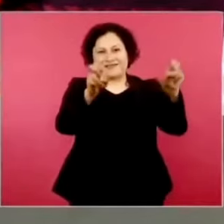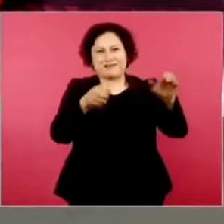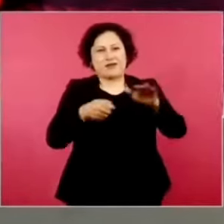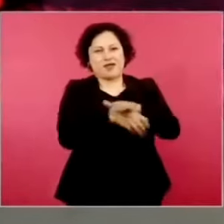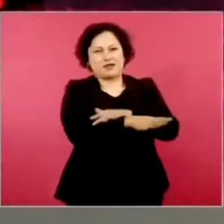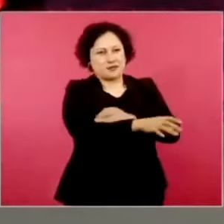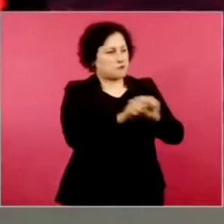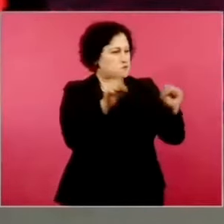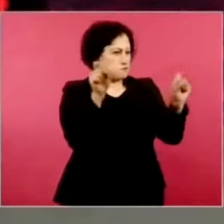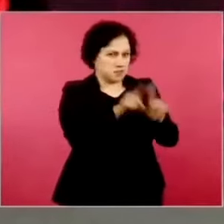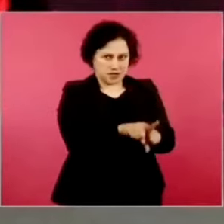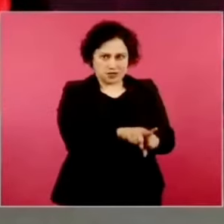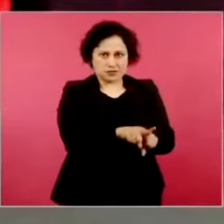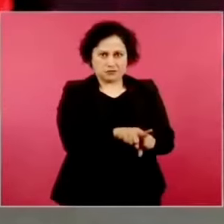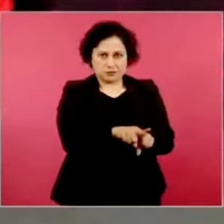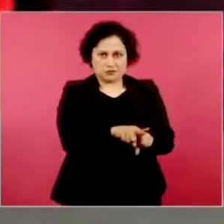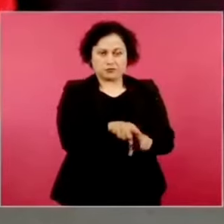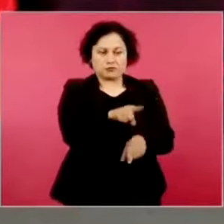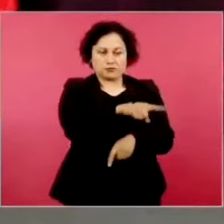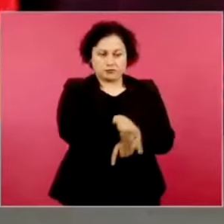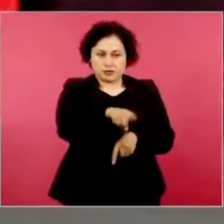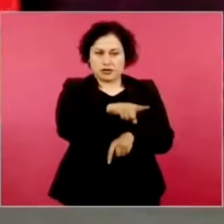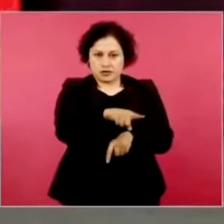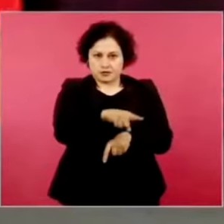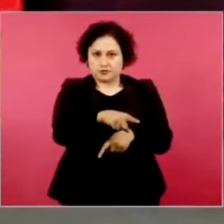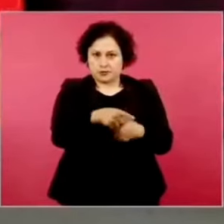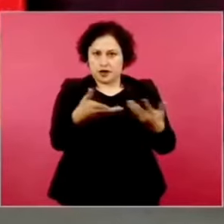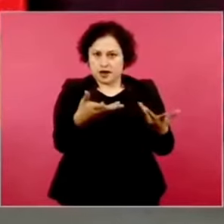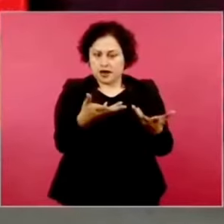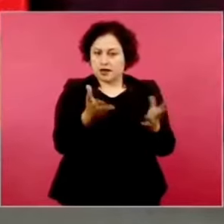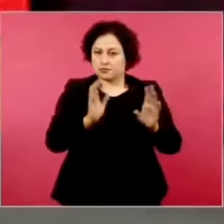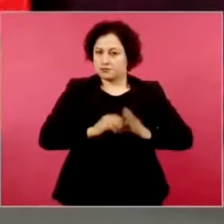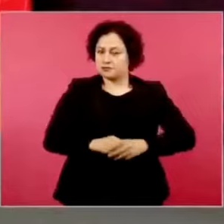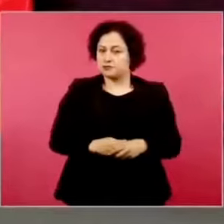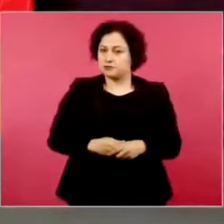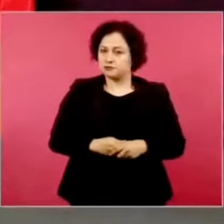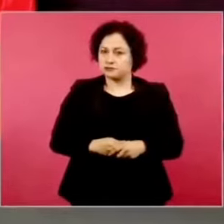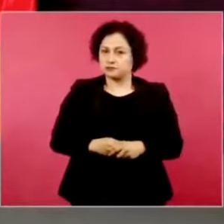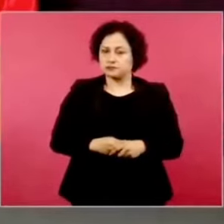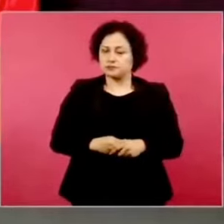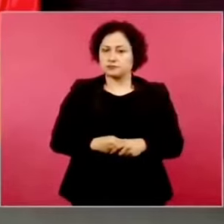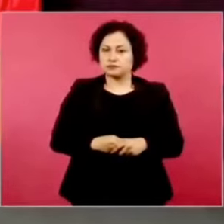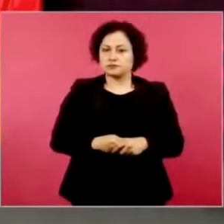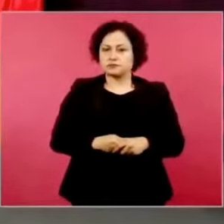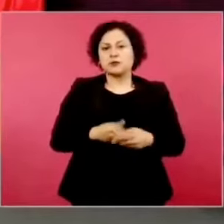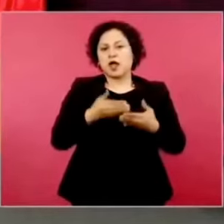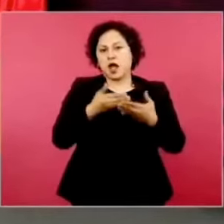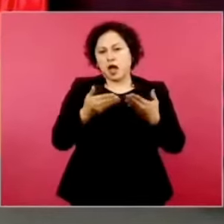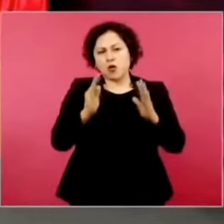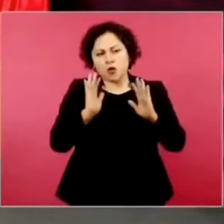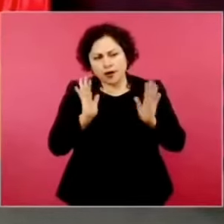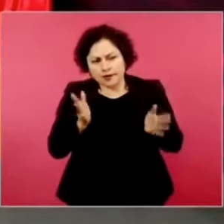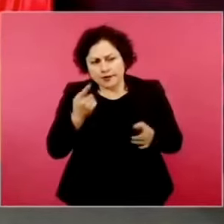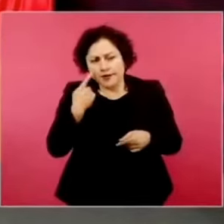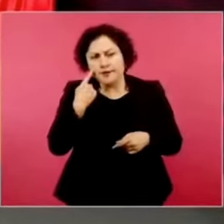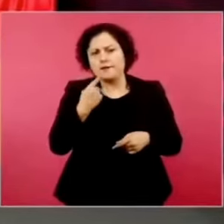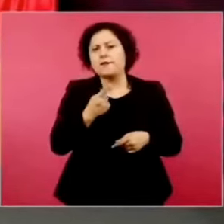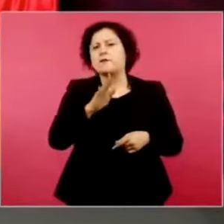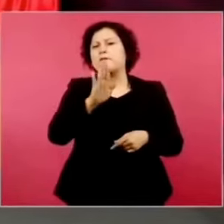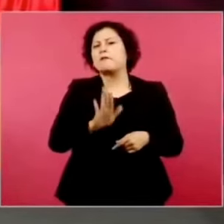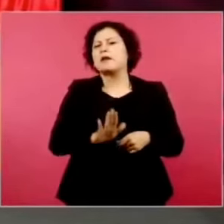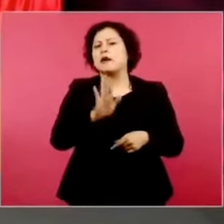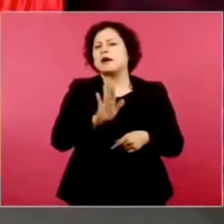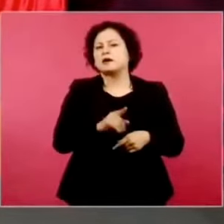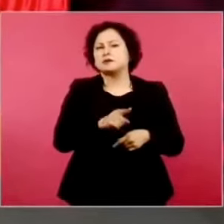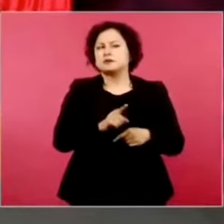lo que hicieron, ahora los veo más responsables, pero se dejaron